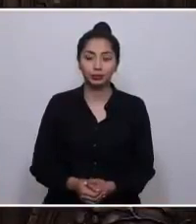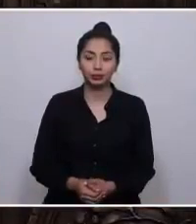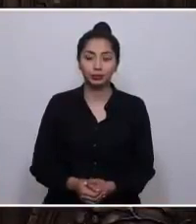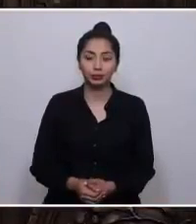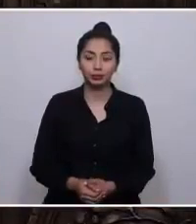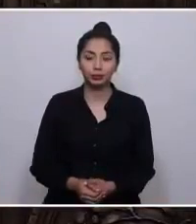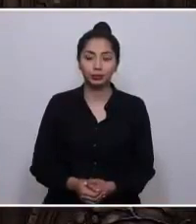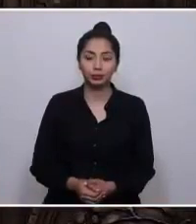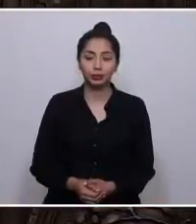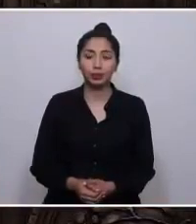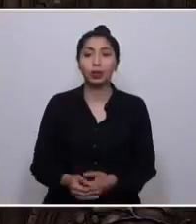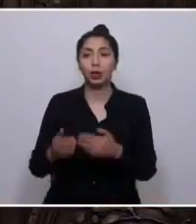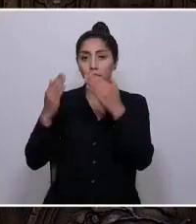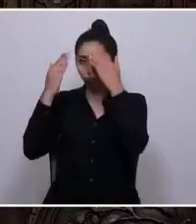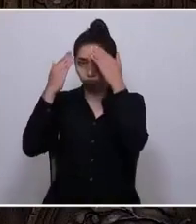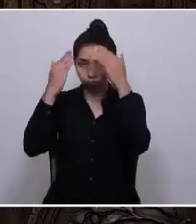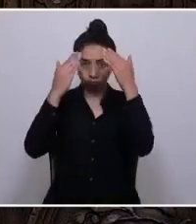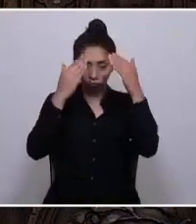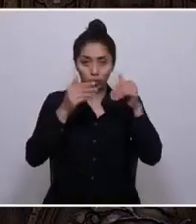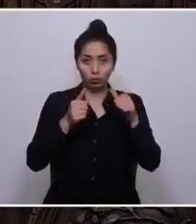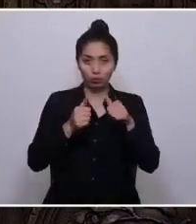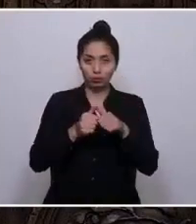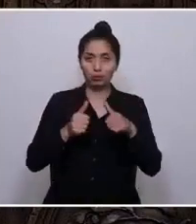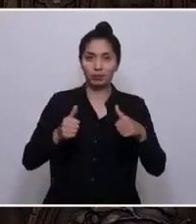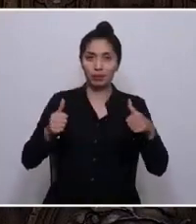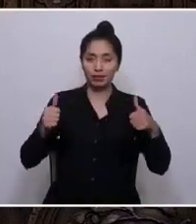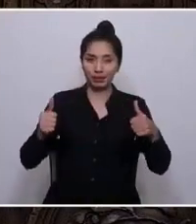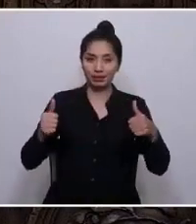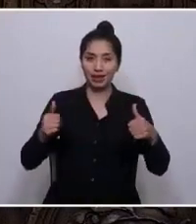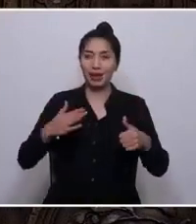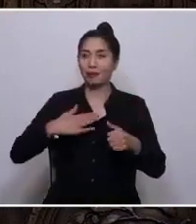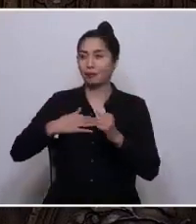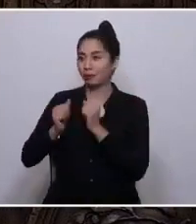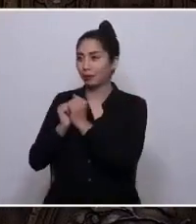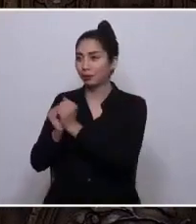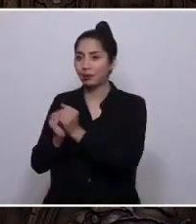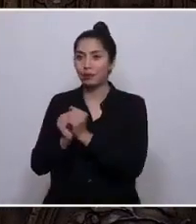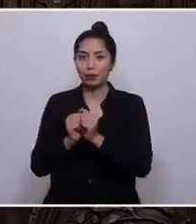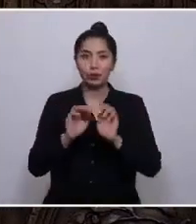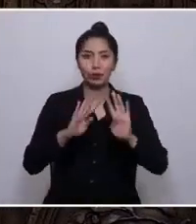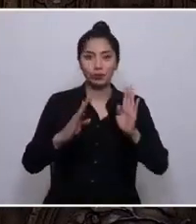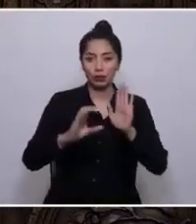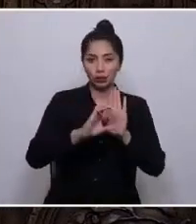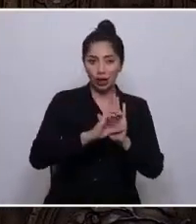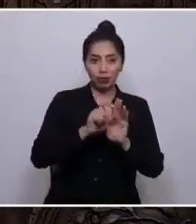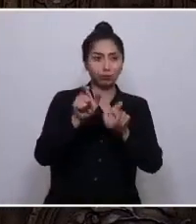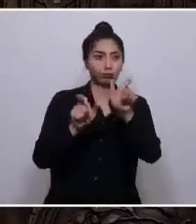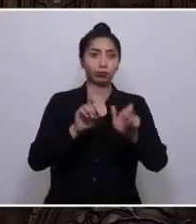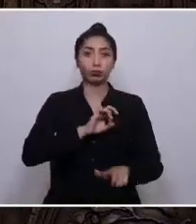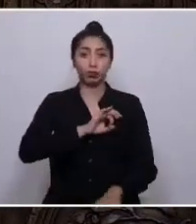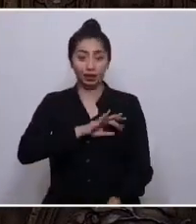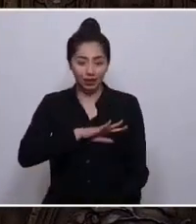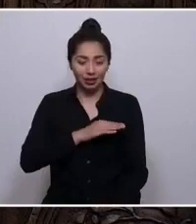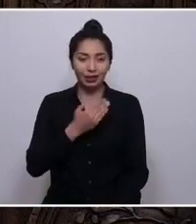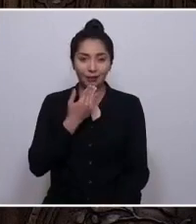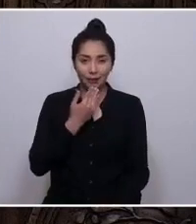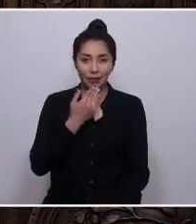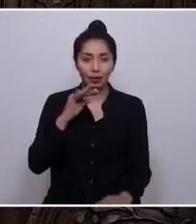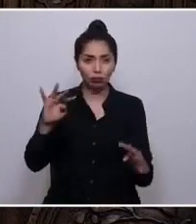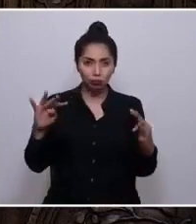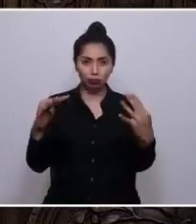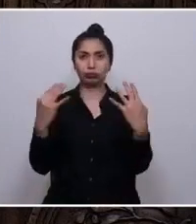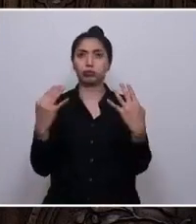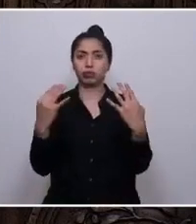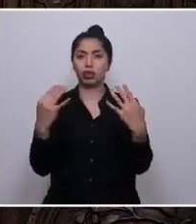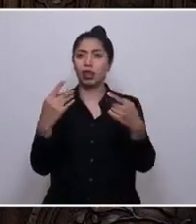Saludo a la mesa directiva, a mis colegas convencionales, a las chilenas y chilenos, que nos ven a través